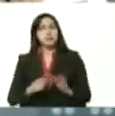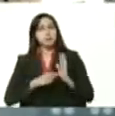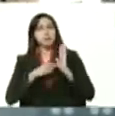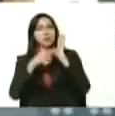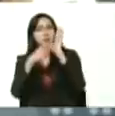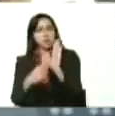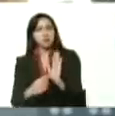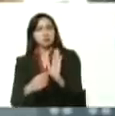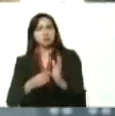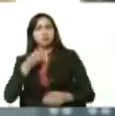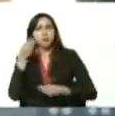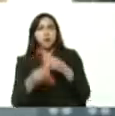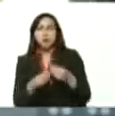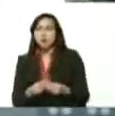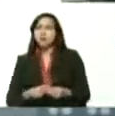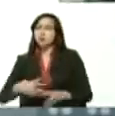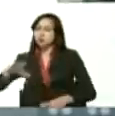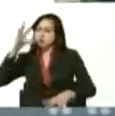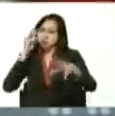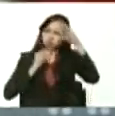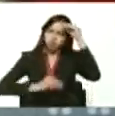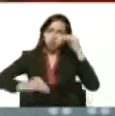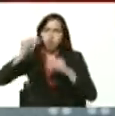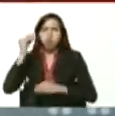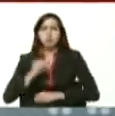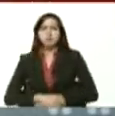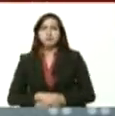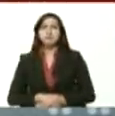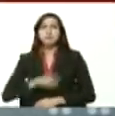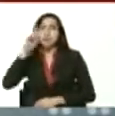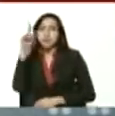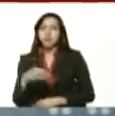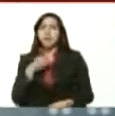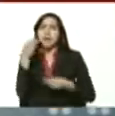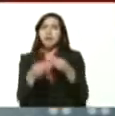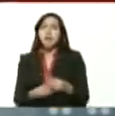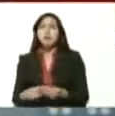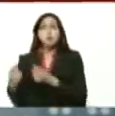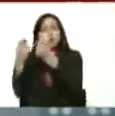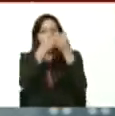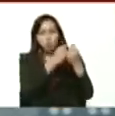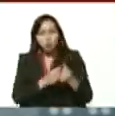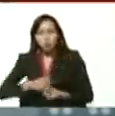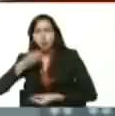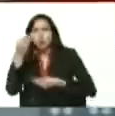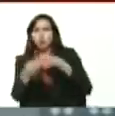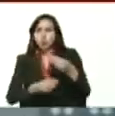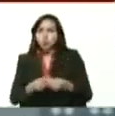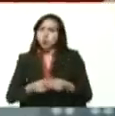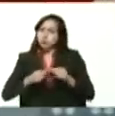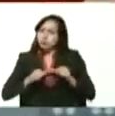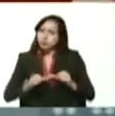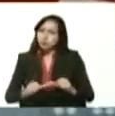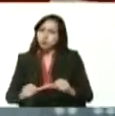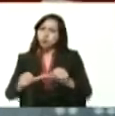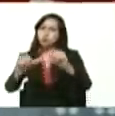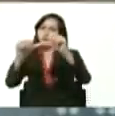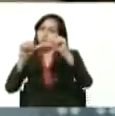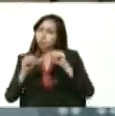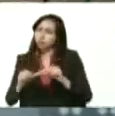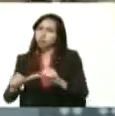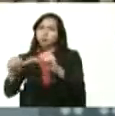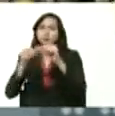surgió el aprendizaje que ahí está presente surgió la nueva economía productiva que ahí va floreciendo floreciendo